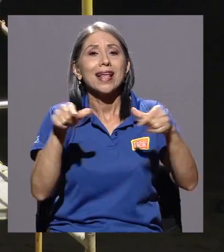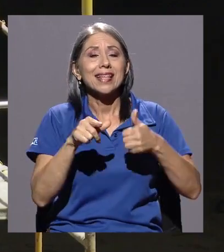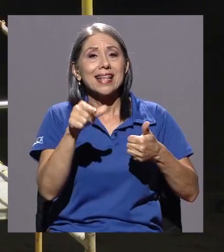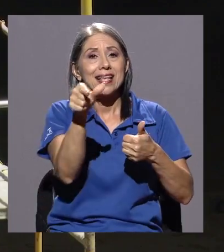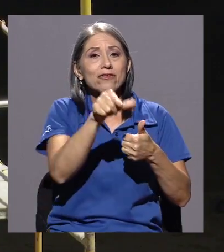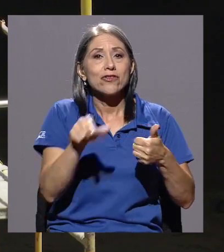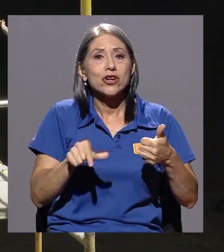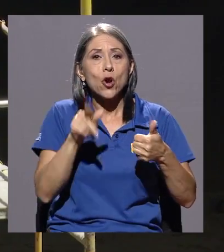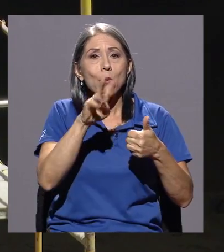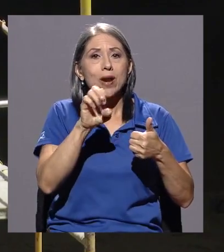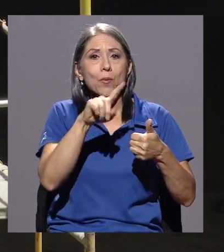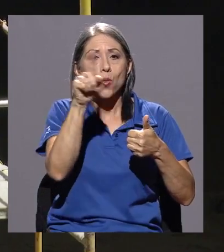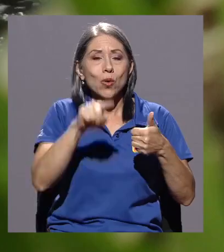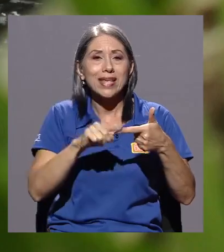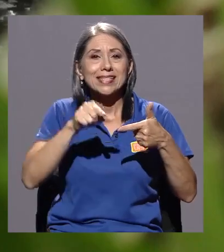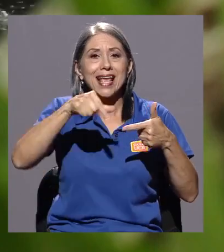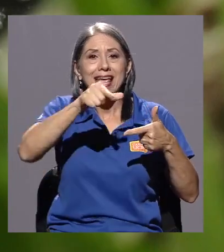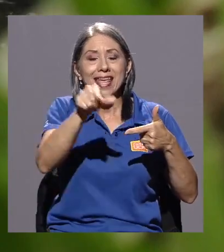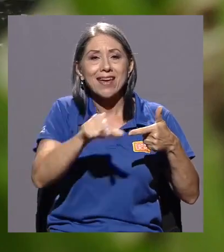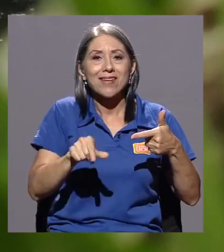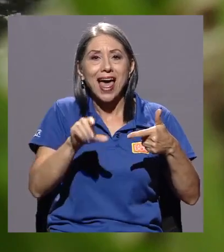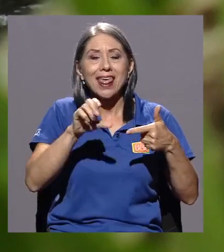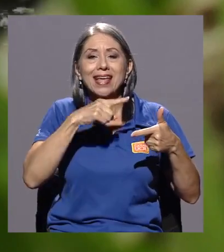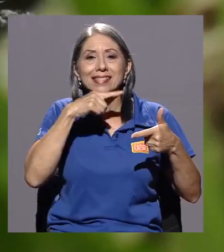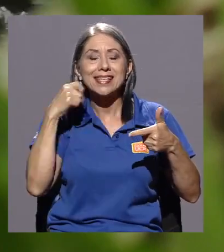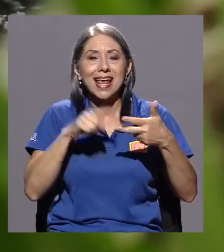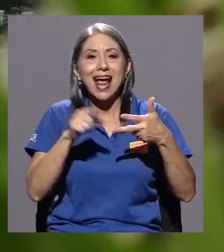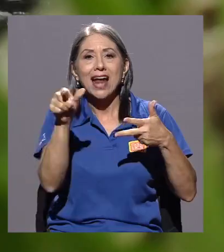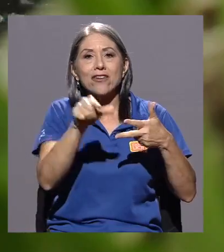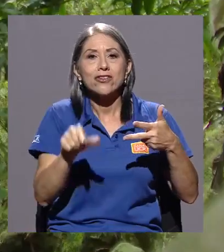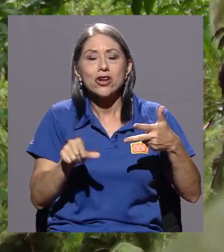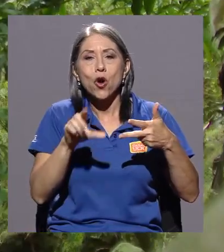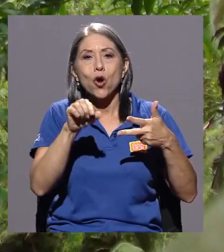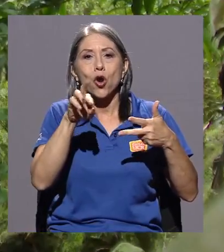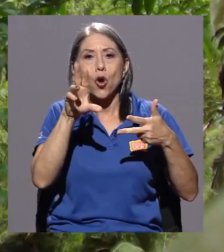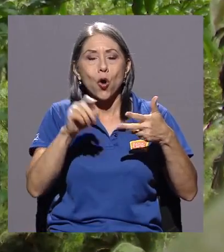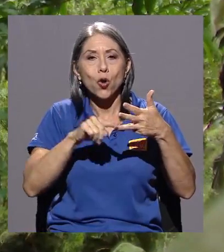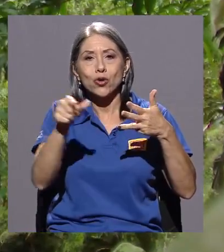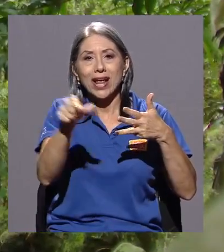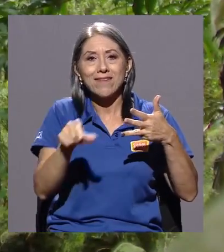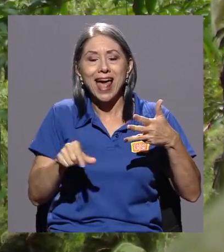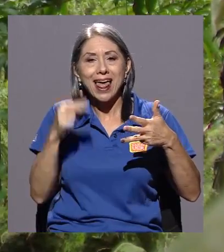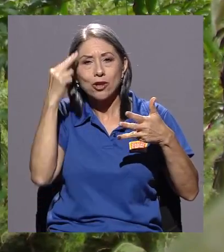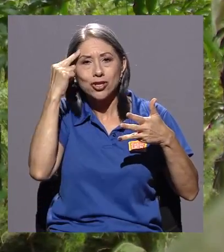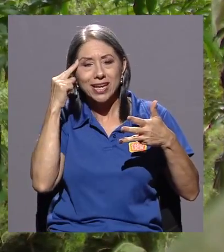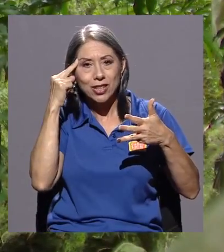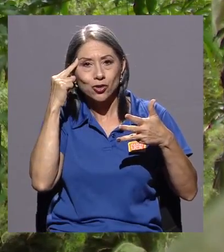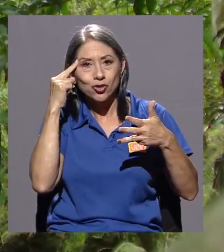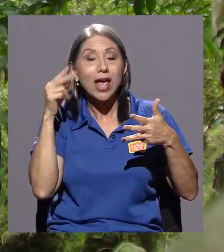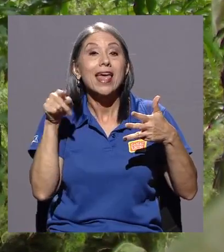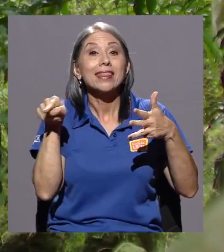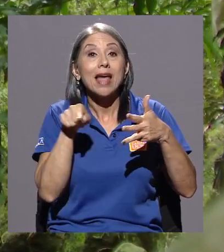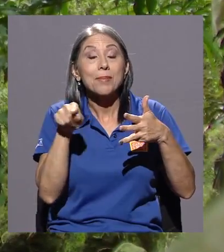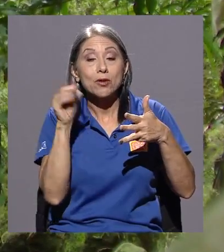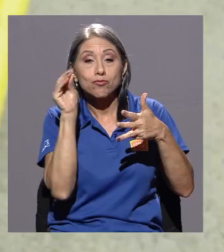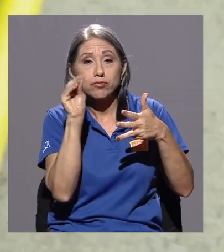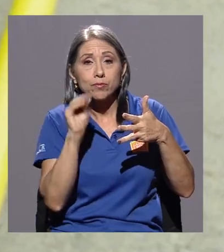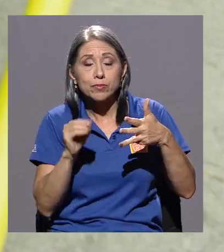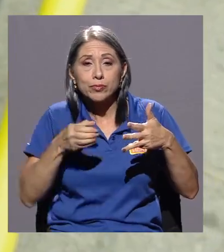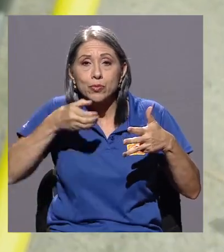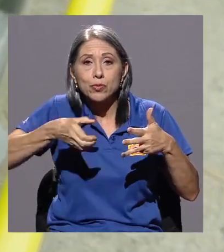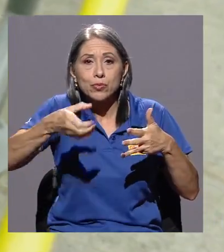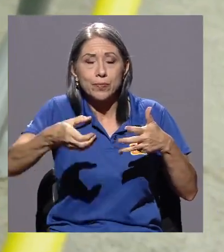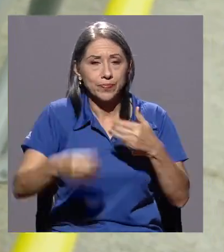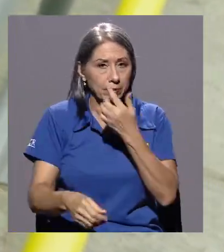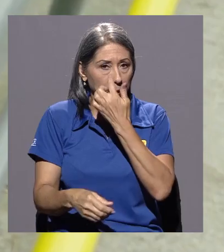si incorporan en río Bermúdez, quebrada seca, río Cloro y quebrada Los Negritos, así como una serie de recomendaciones para la administración. Los